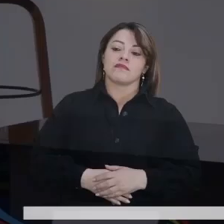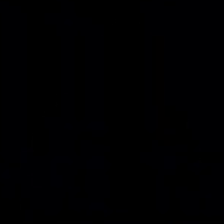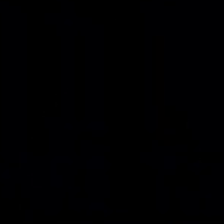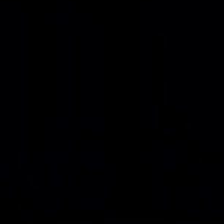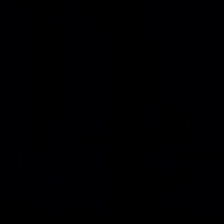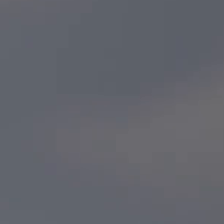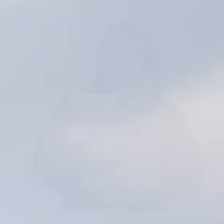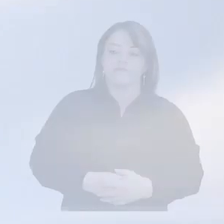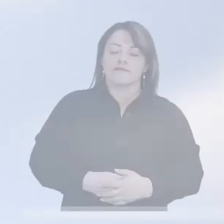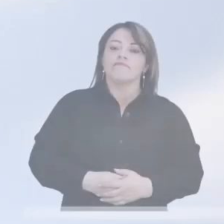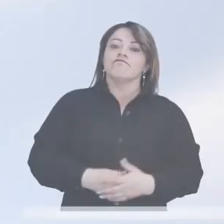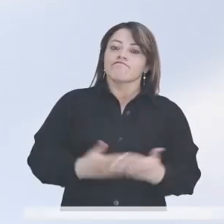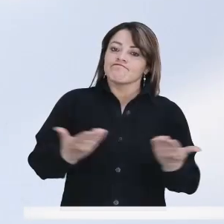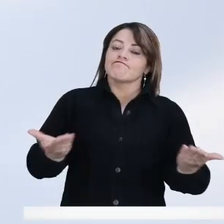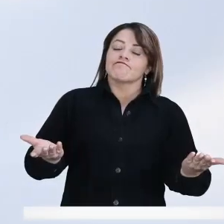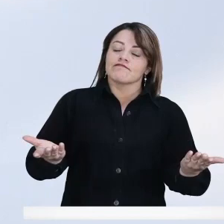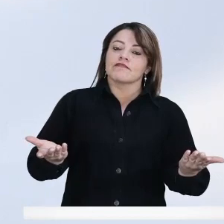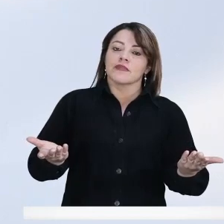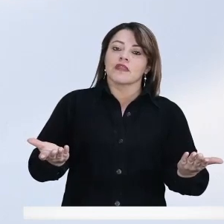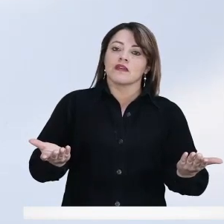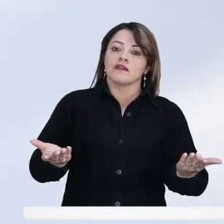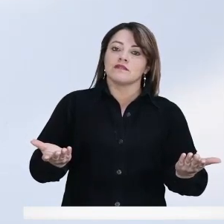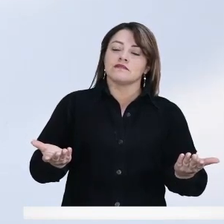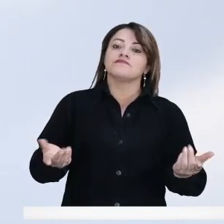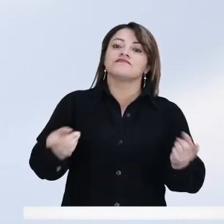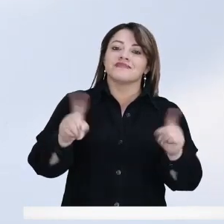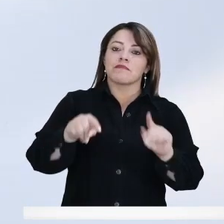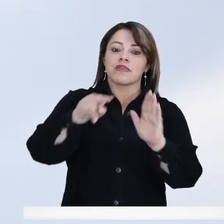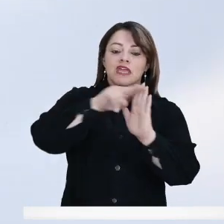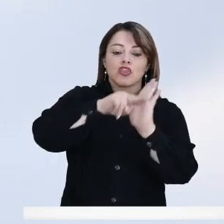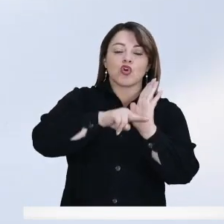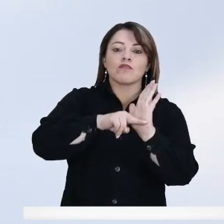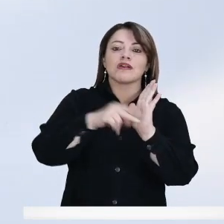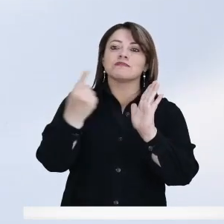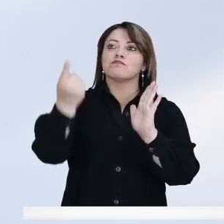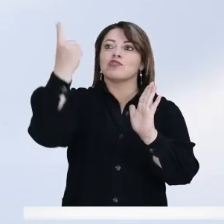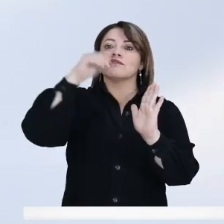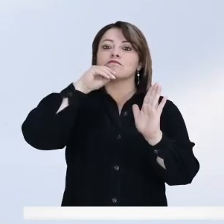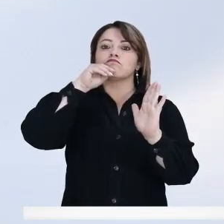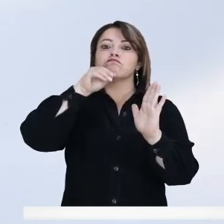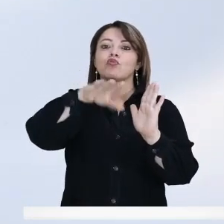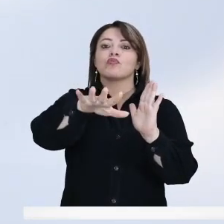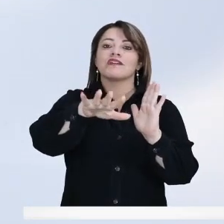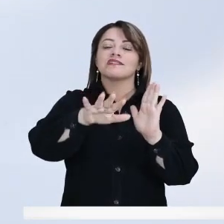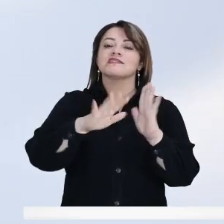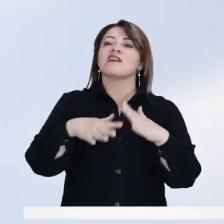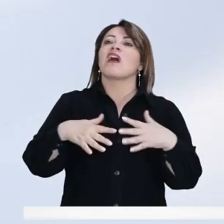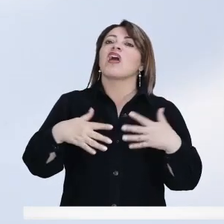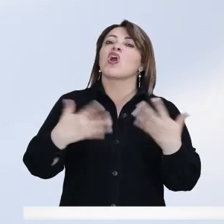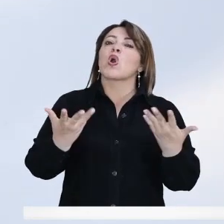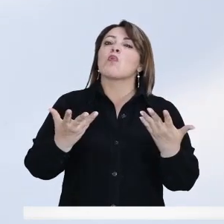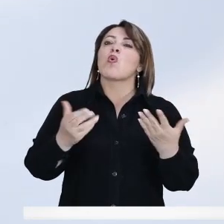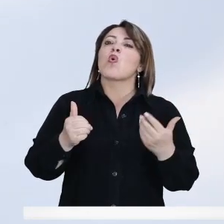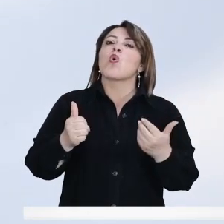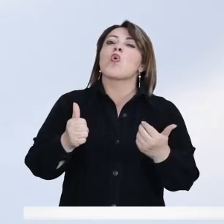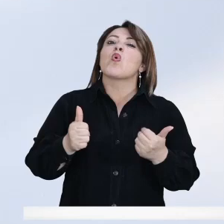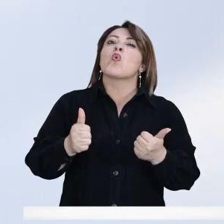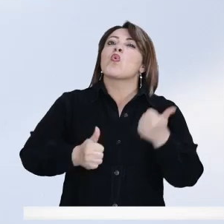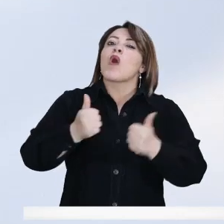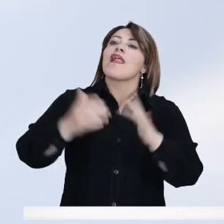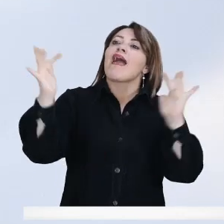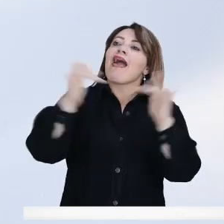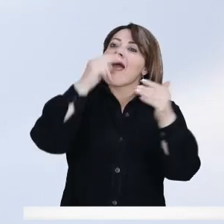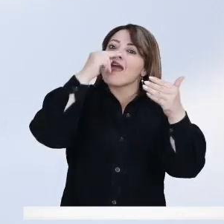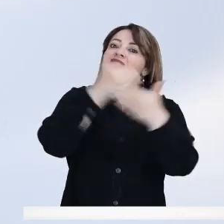y las niñas. Y en este sentido hablamos también de las políticas públicas que hay en este momento, cuáles de ellas benefician